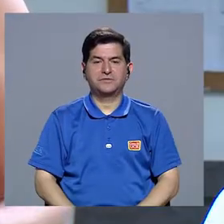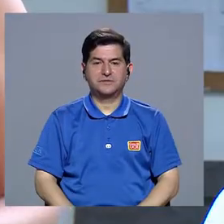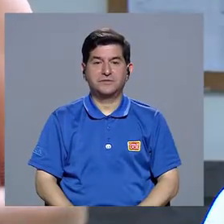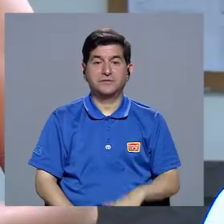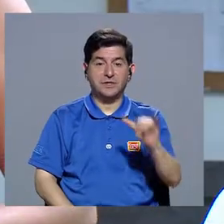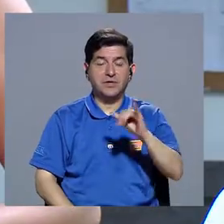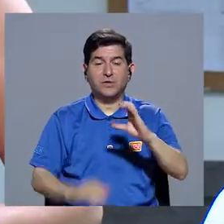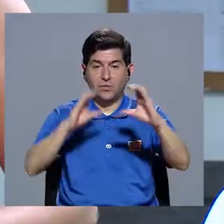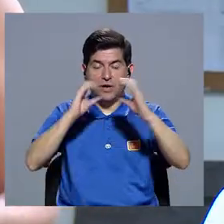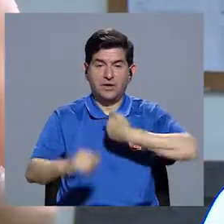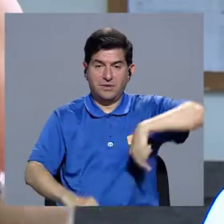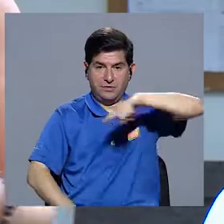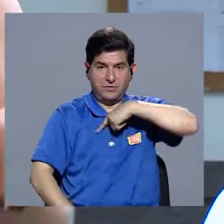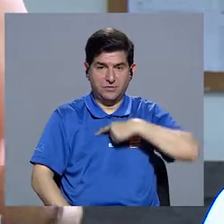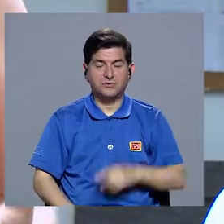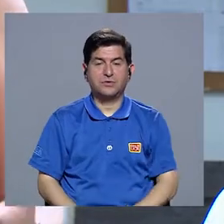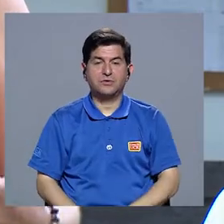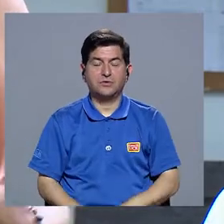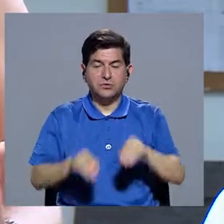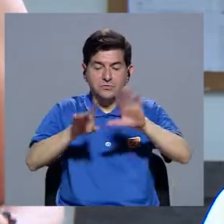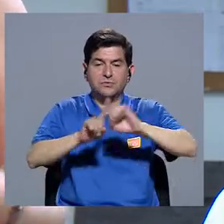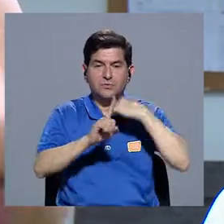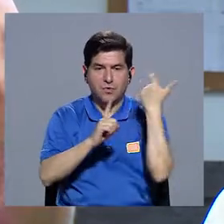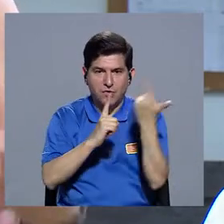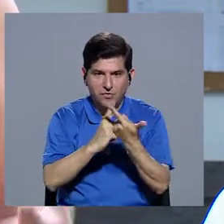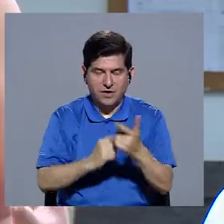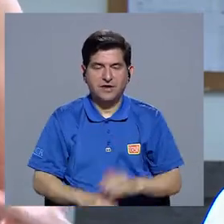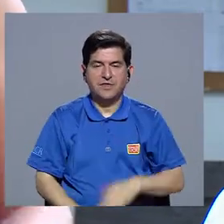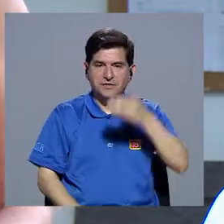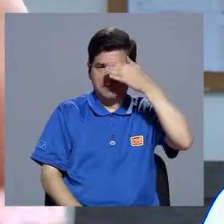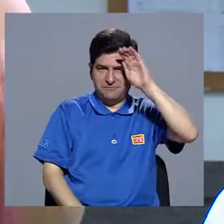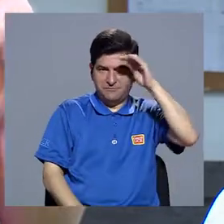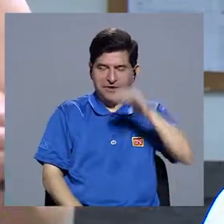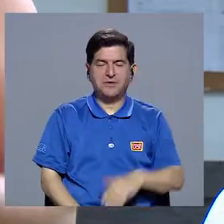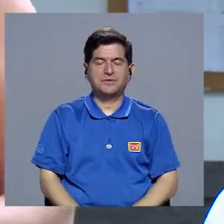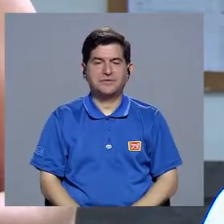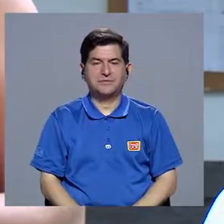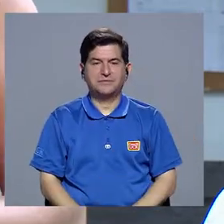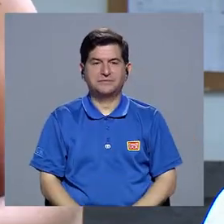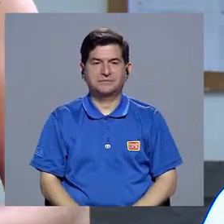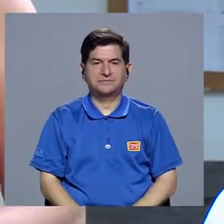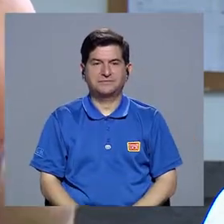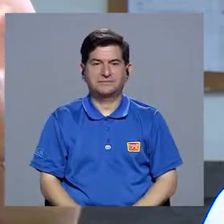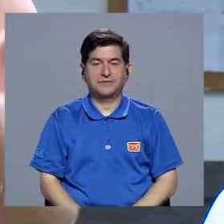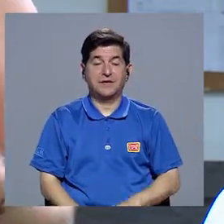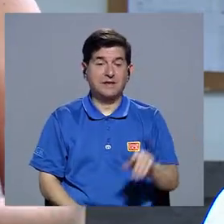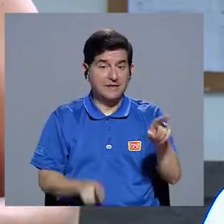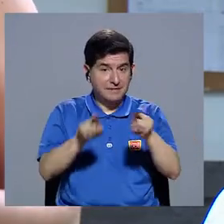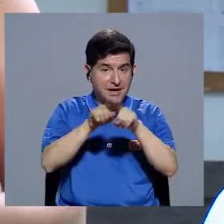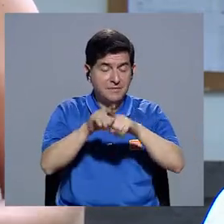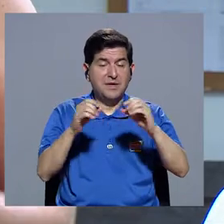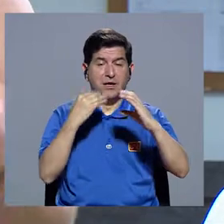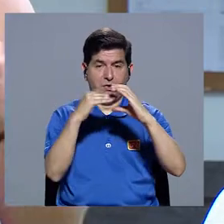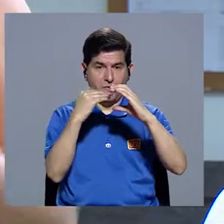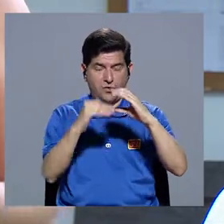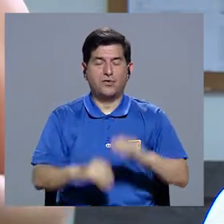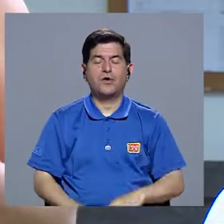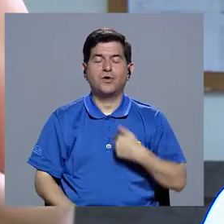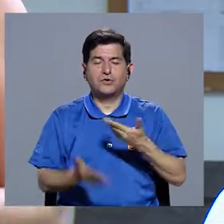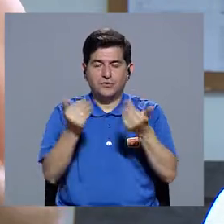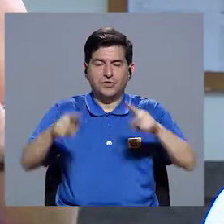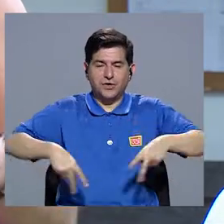También comuníquese con nosotros a través de nuestras redes sociales, ya sea en Facebook, en Vivir Mejor Canal UCR o a nuestro correo electrónico,